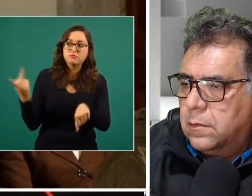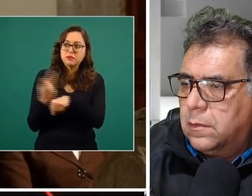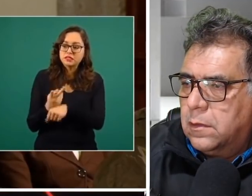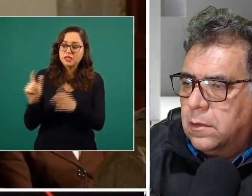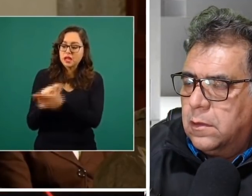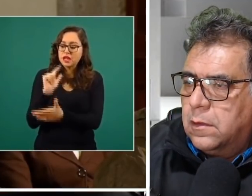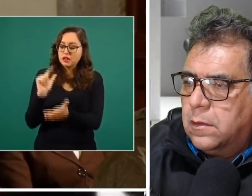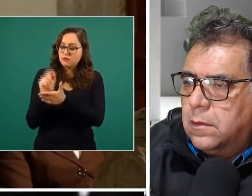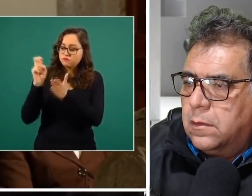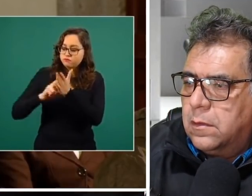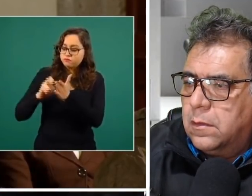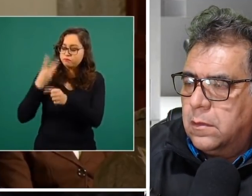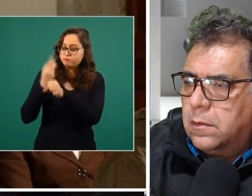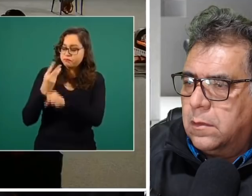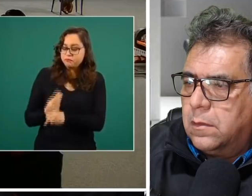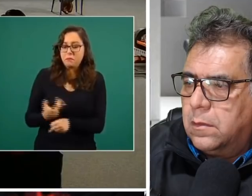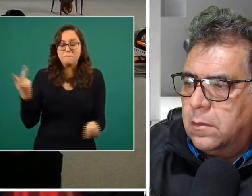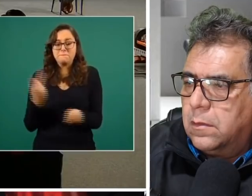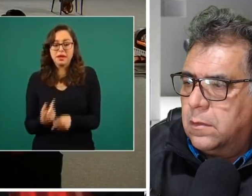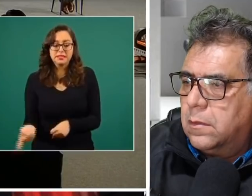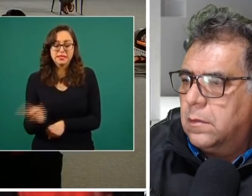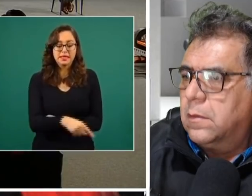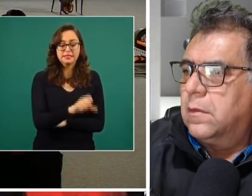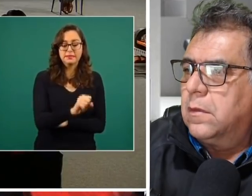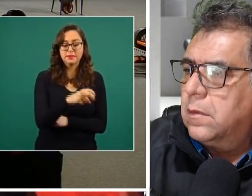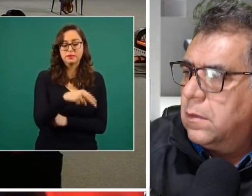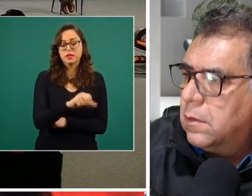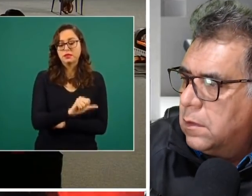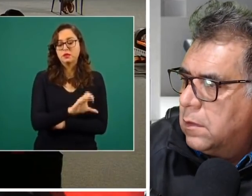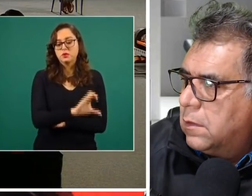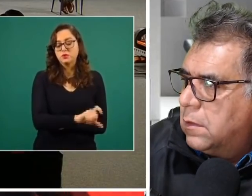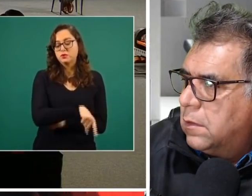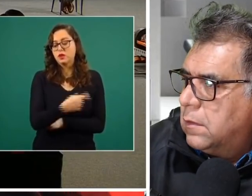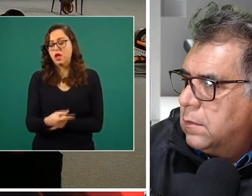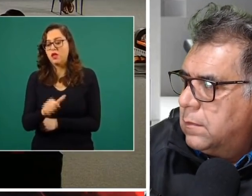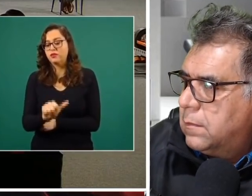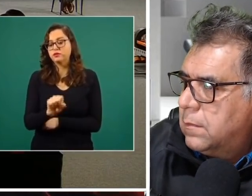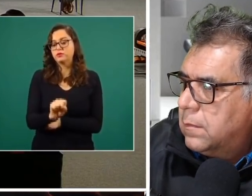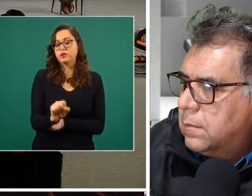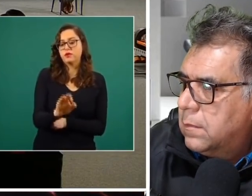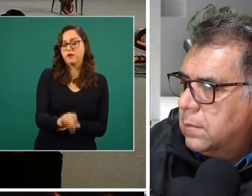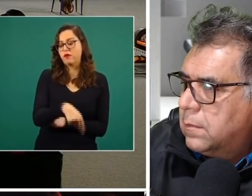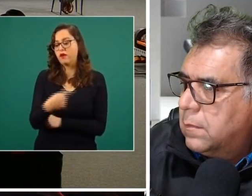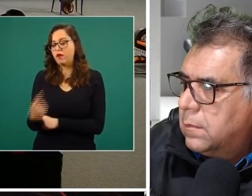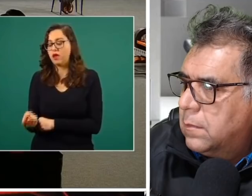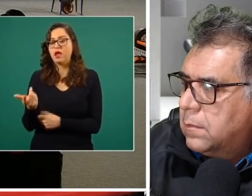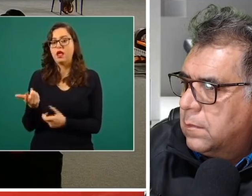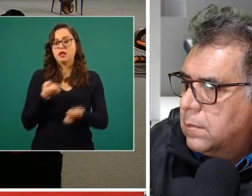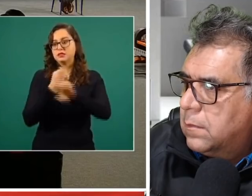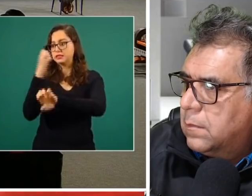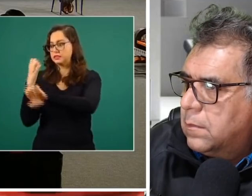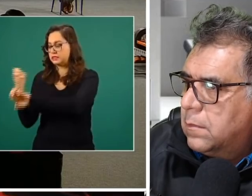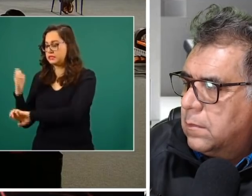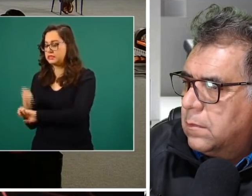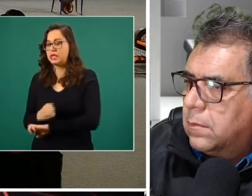las disparidades que existen entre el Sistema Nacional Anticorrupción, la Auditoría Superior de la Federación, las auditorías en los